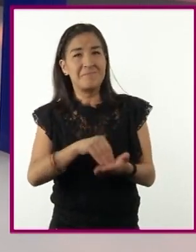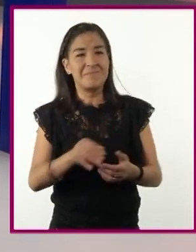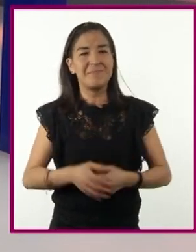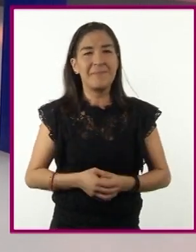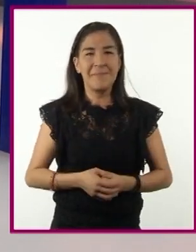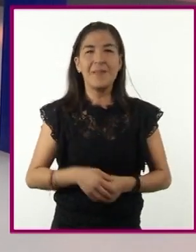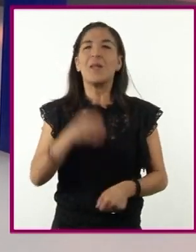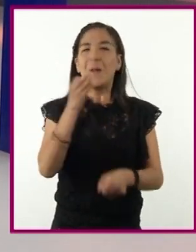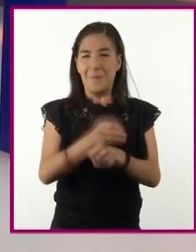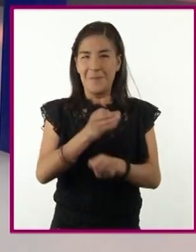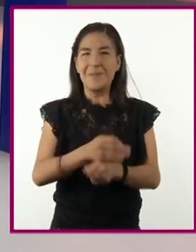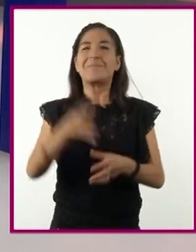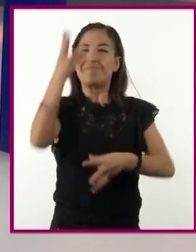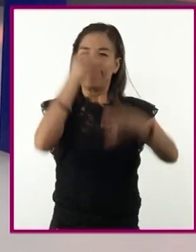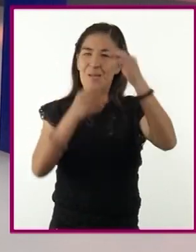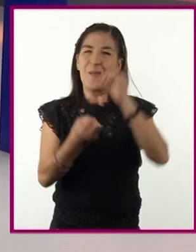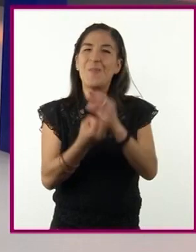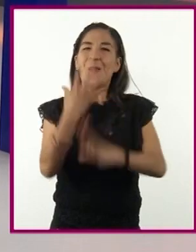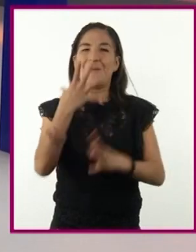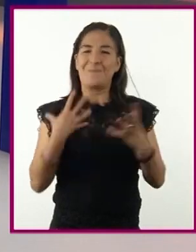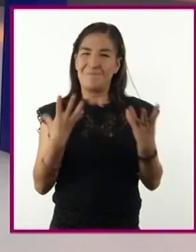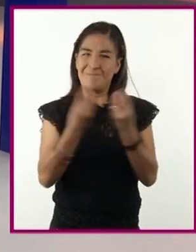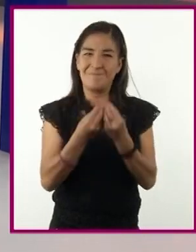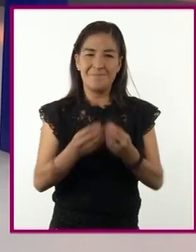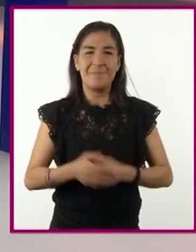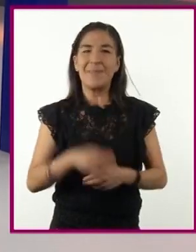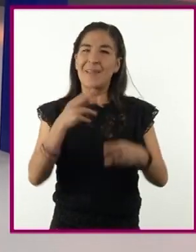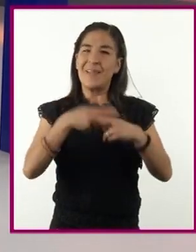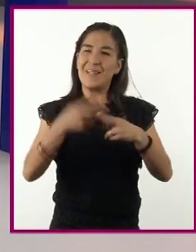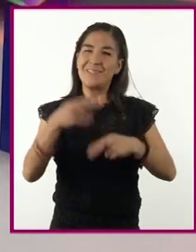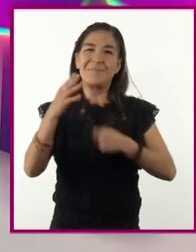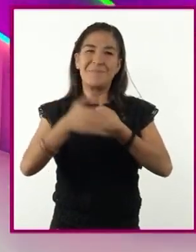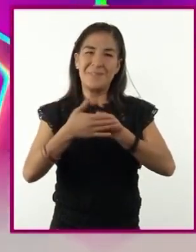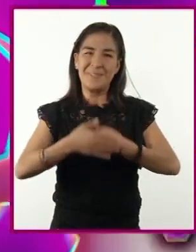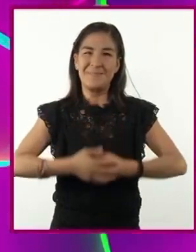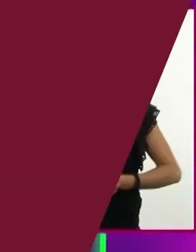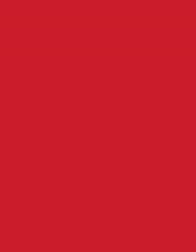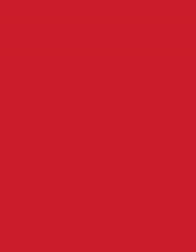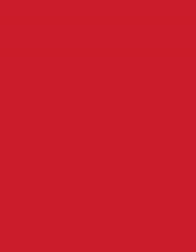hemos aprendido algo nuevo juntos. ¡Hasta la próxima!